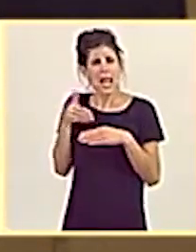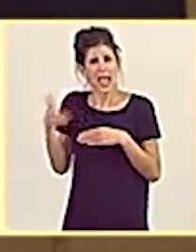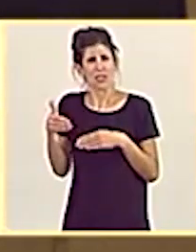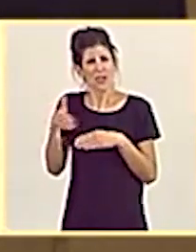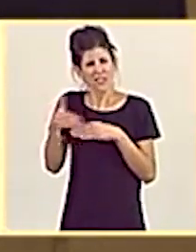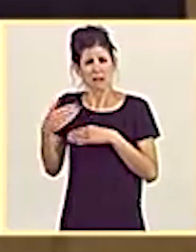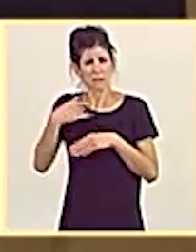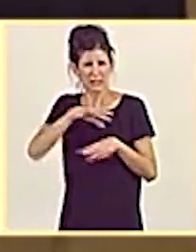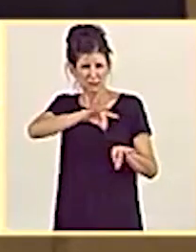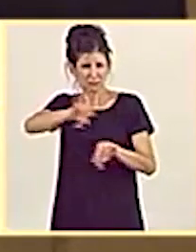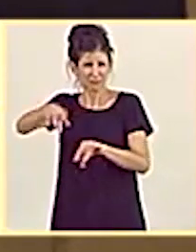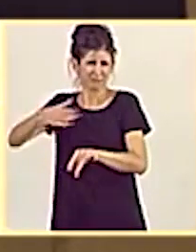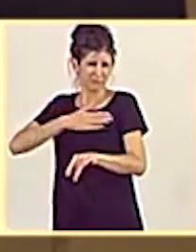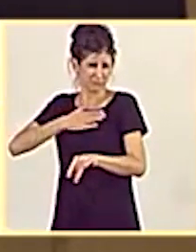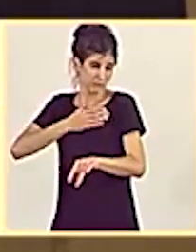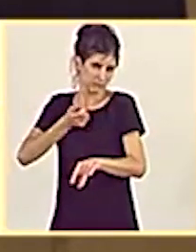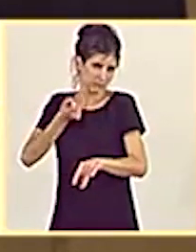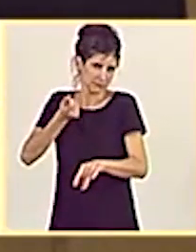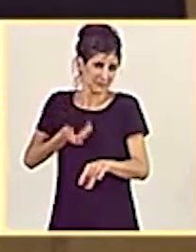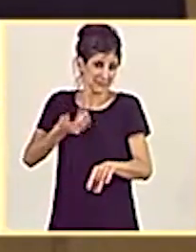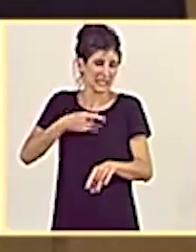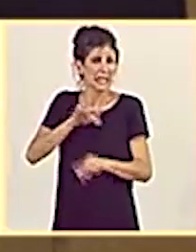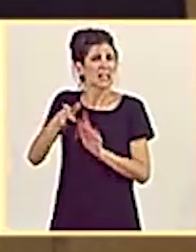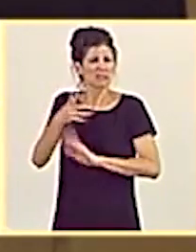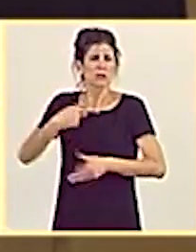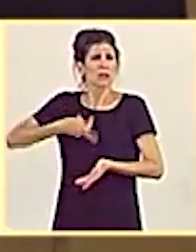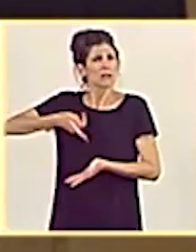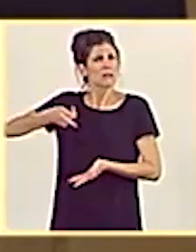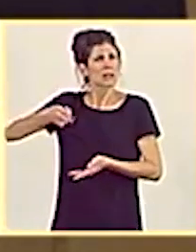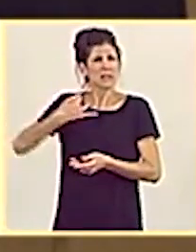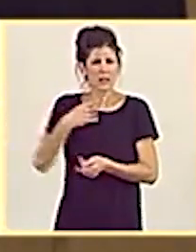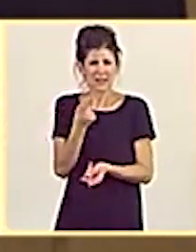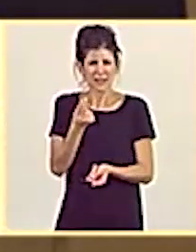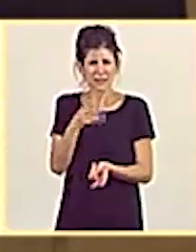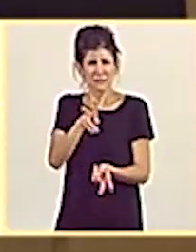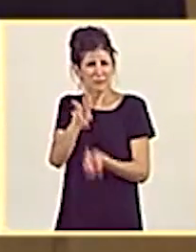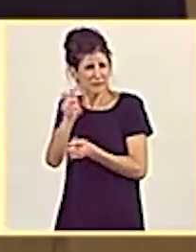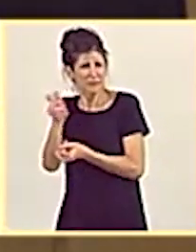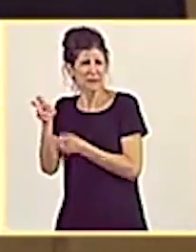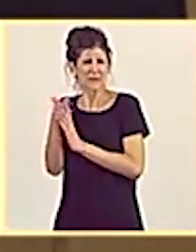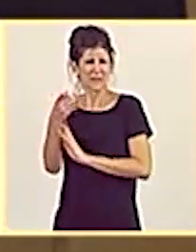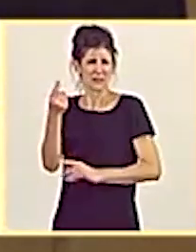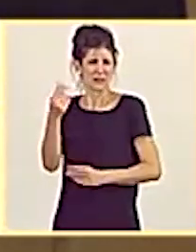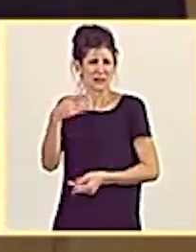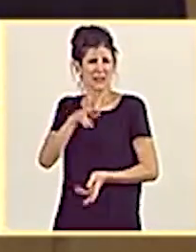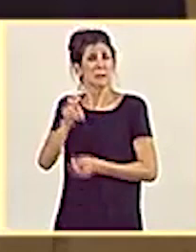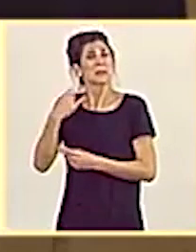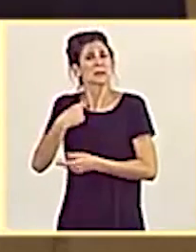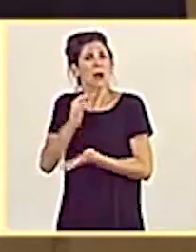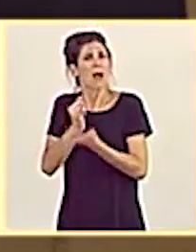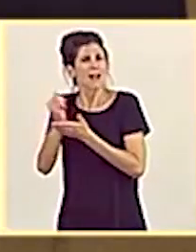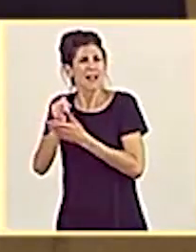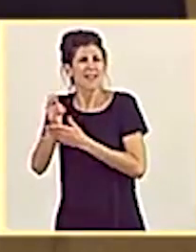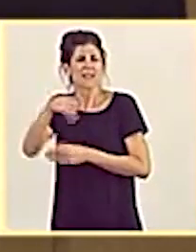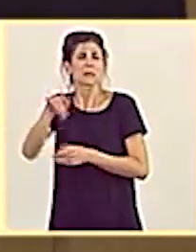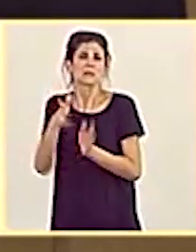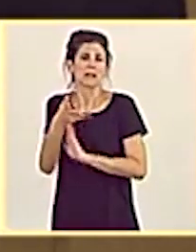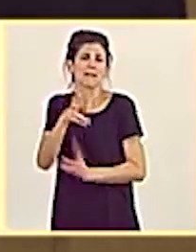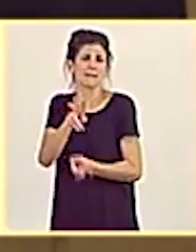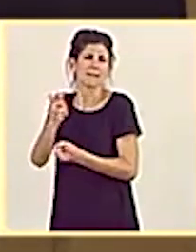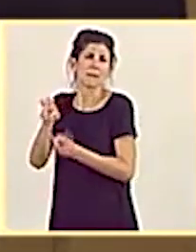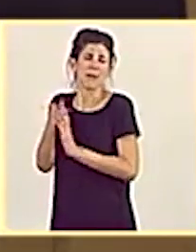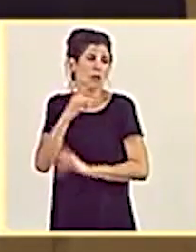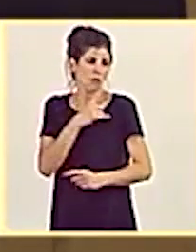terratenientes de nuestra tierra, aquellos que cobran grandes cantidades de la política agraria común, sin sacarle ninguna